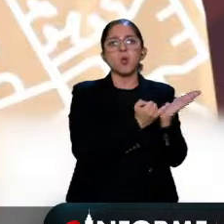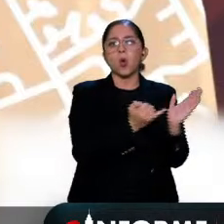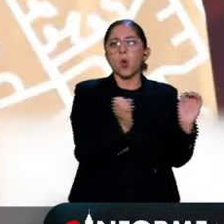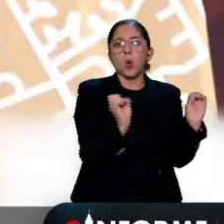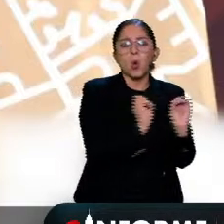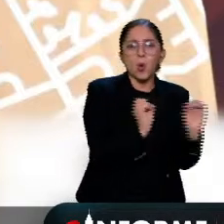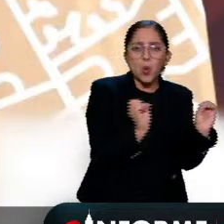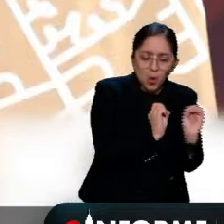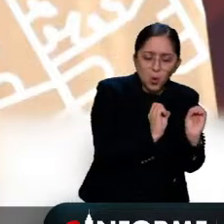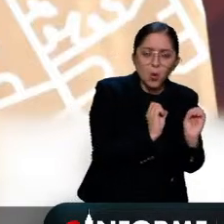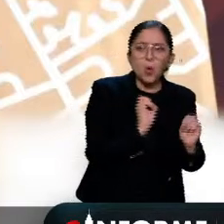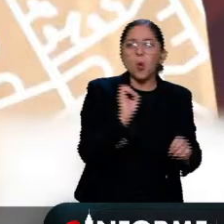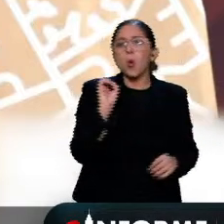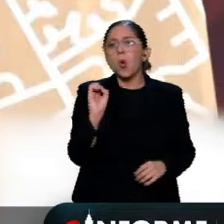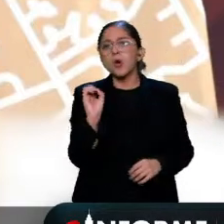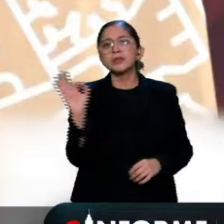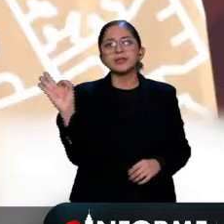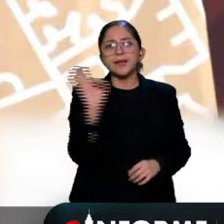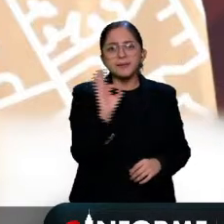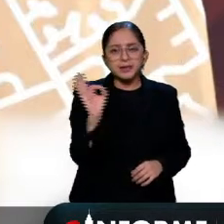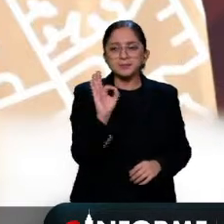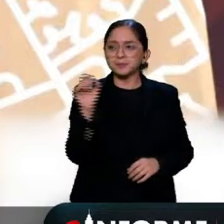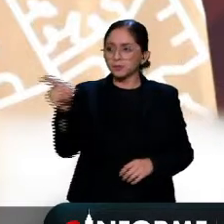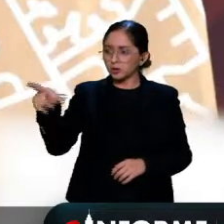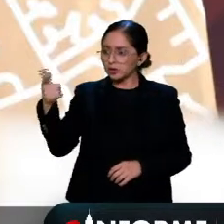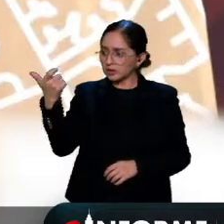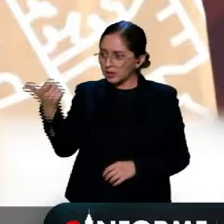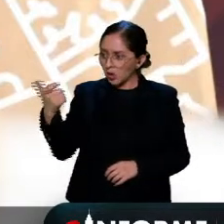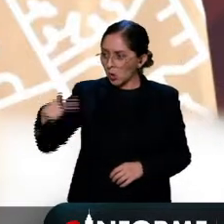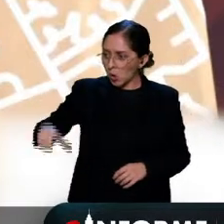desviar recursos públicos.